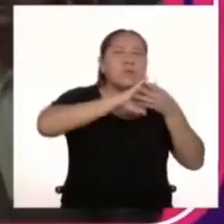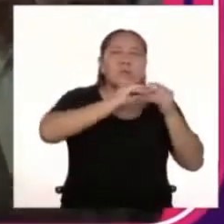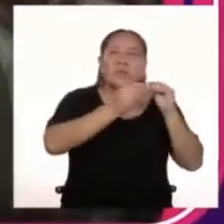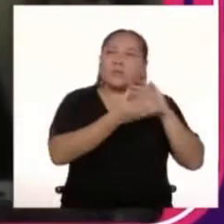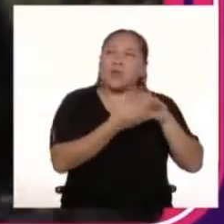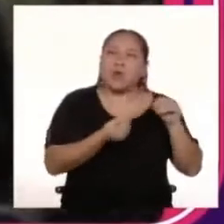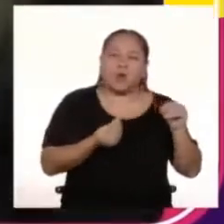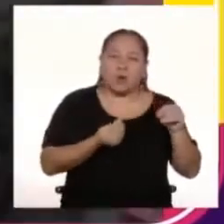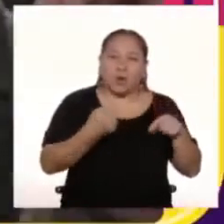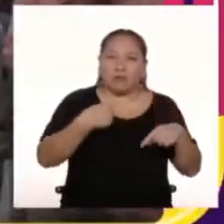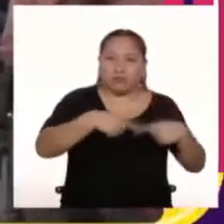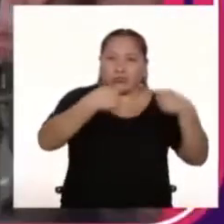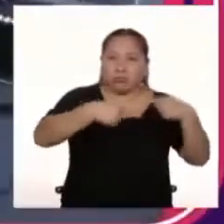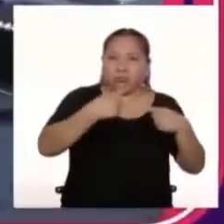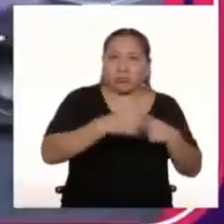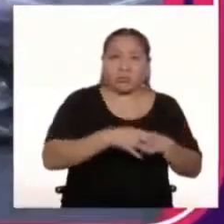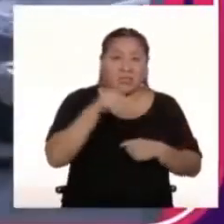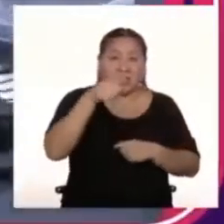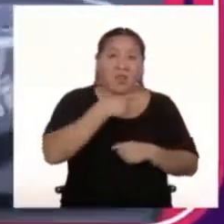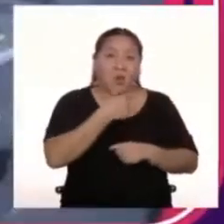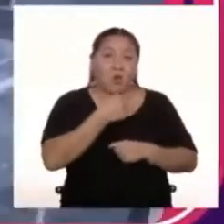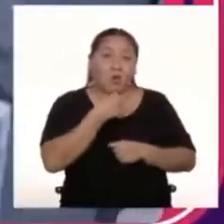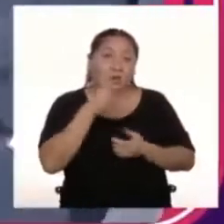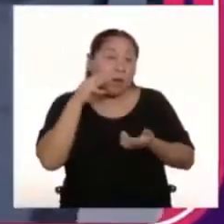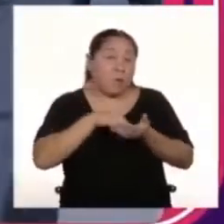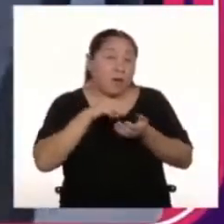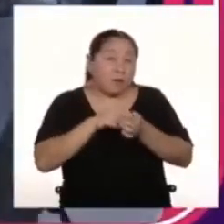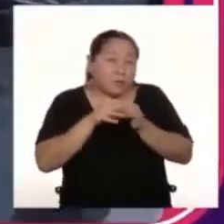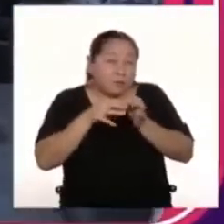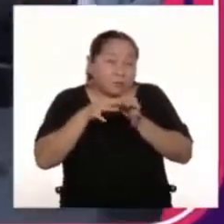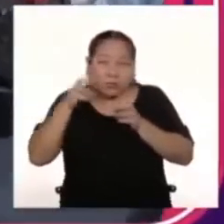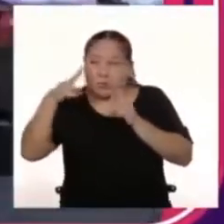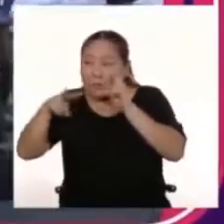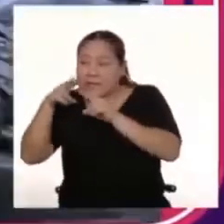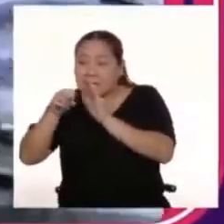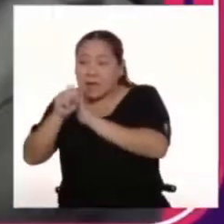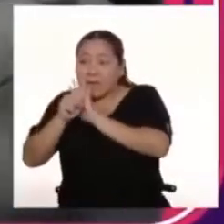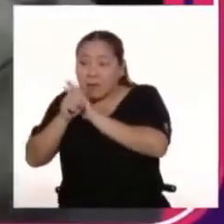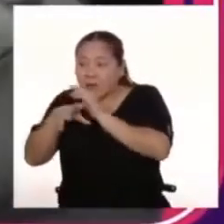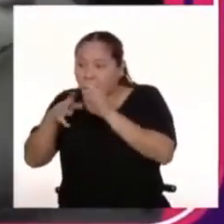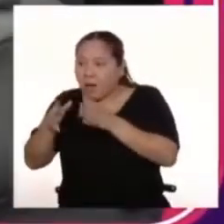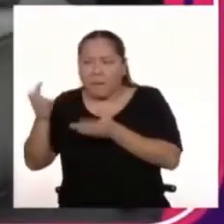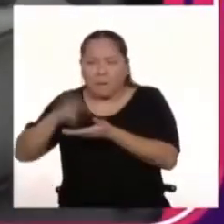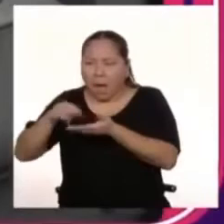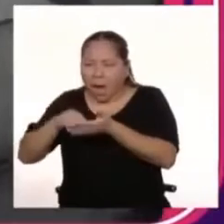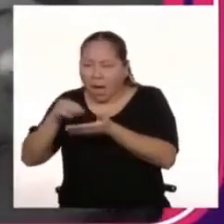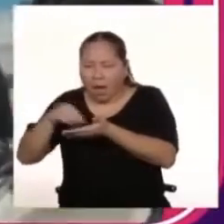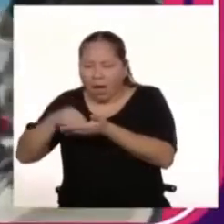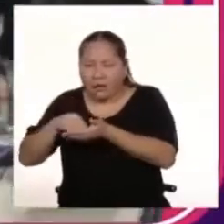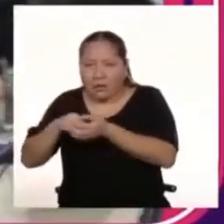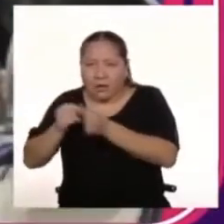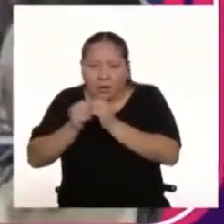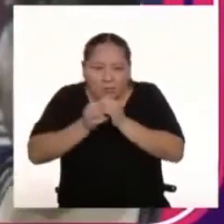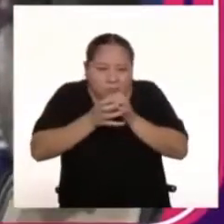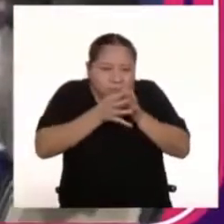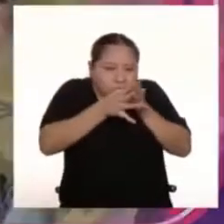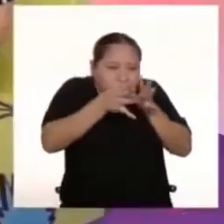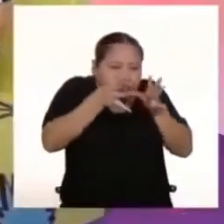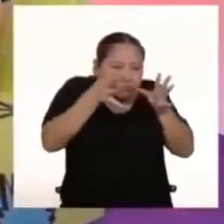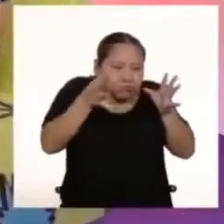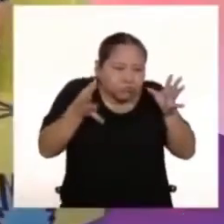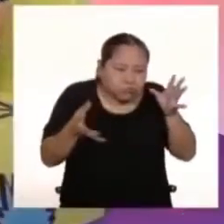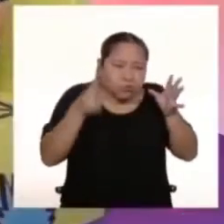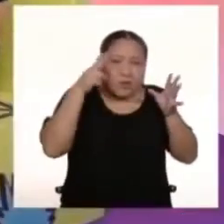Si te gusta a ti Y quieres expandir un poco más Lo que viste en las películas Si quieres leer los cómics Bravazo